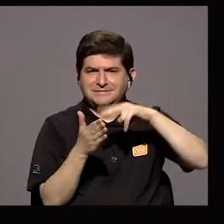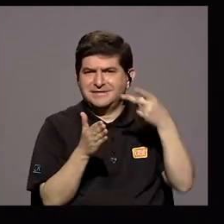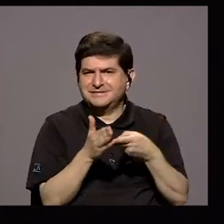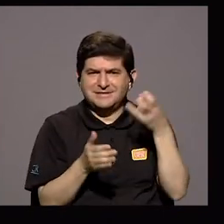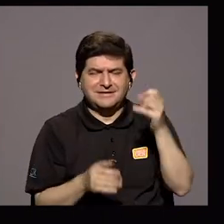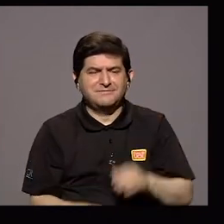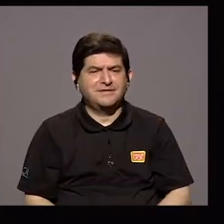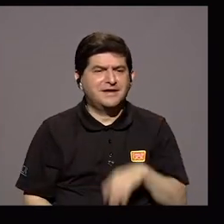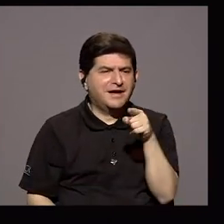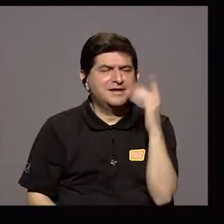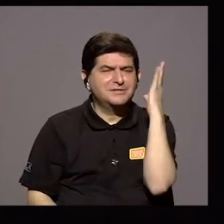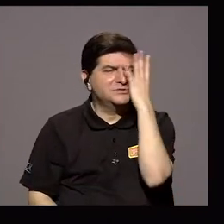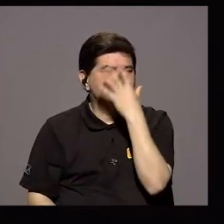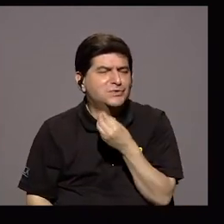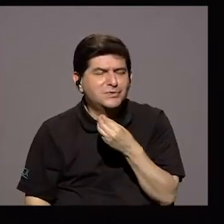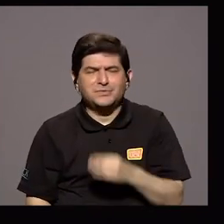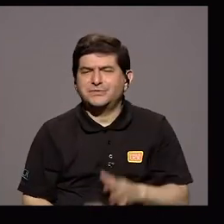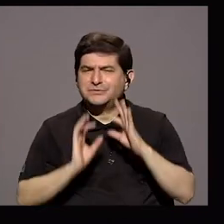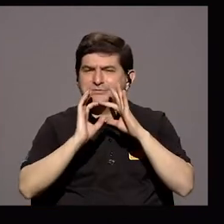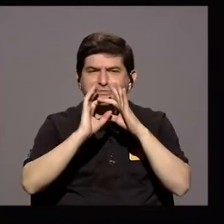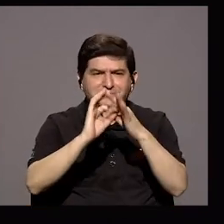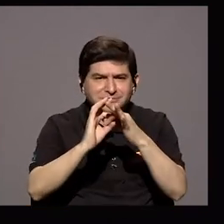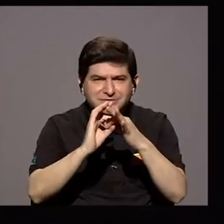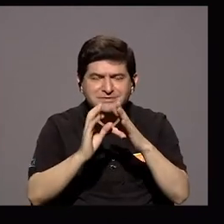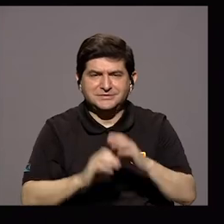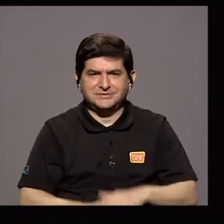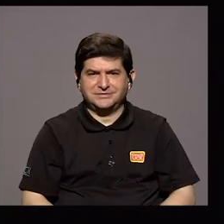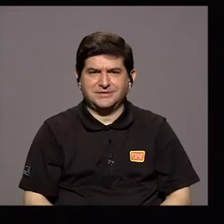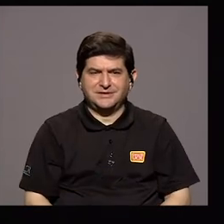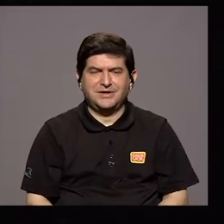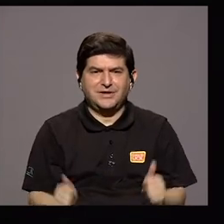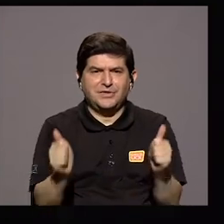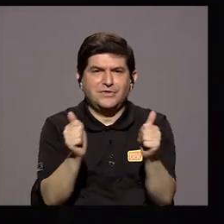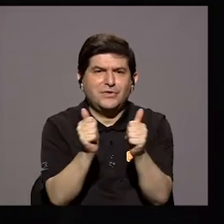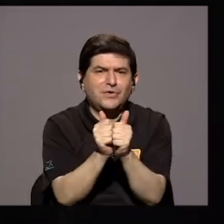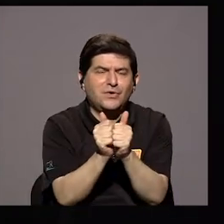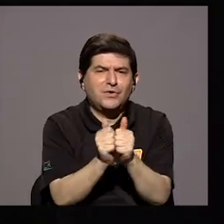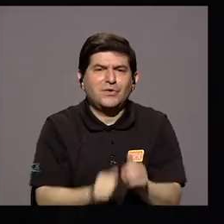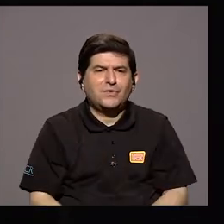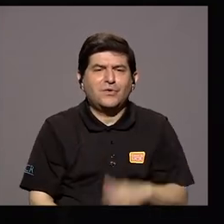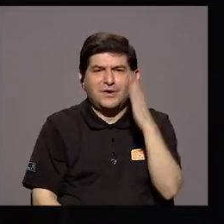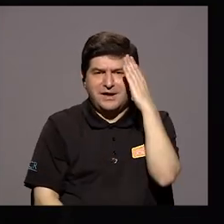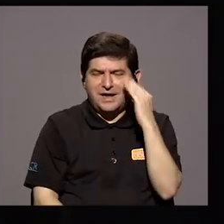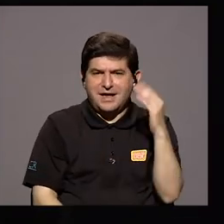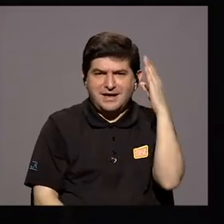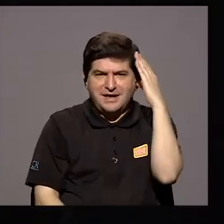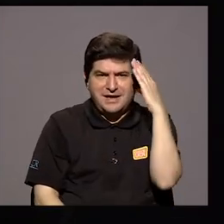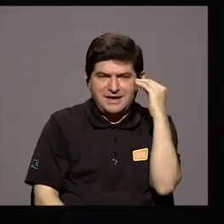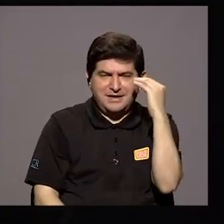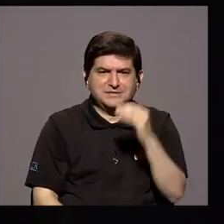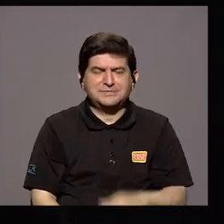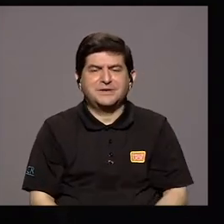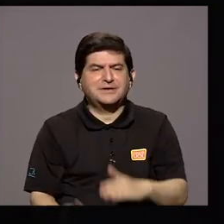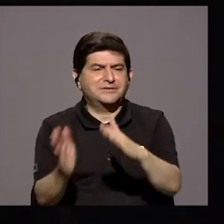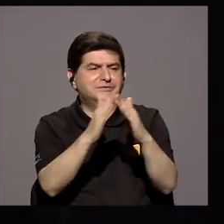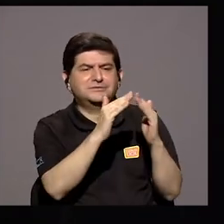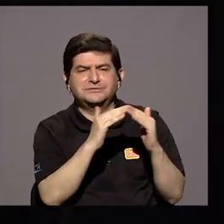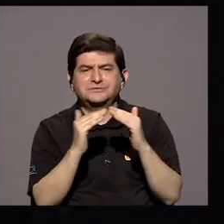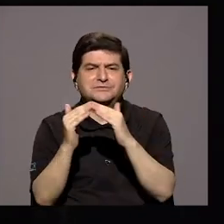Se Convierte Esto Que Es Muy Hermoso Esto Tiene Que Ver Con Una Una Experiencia